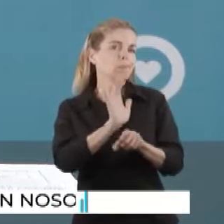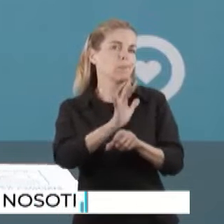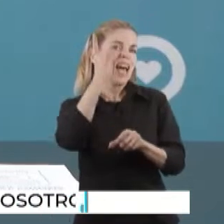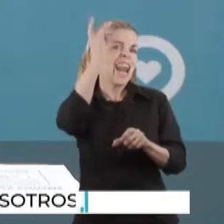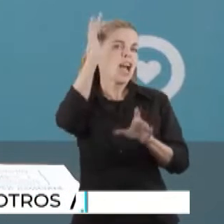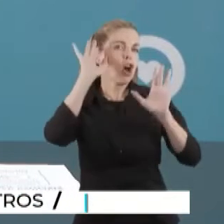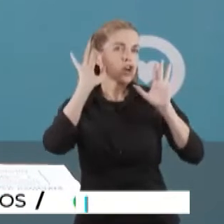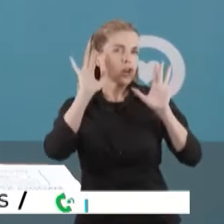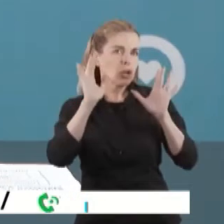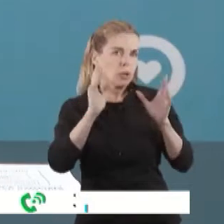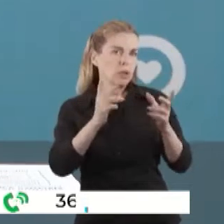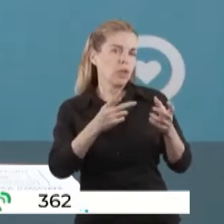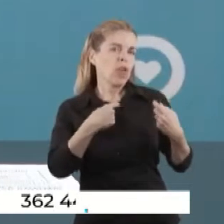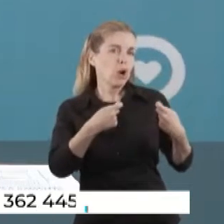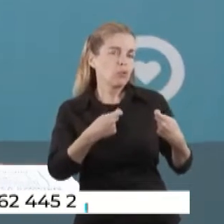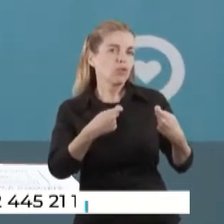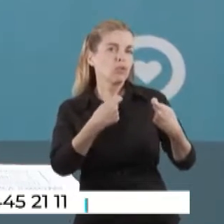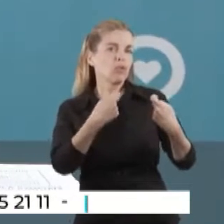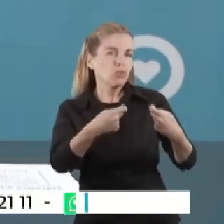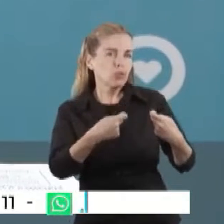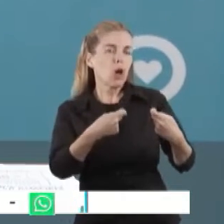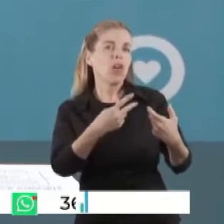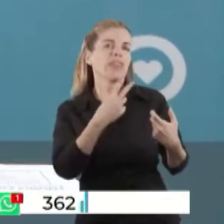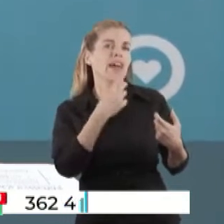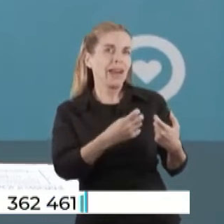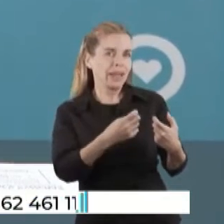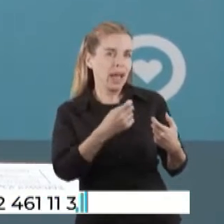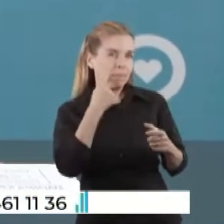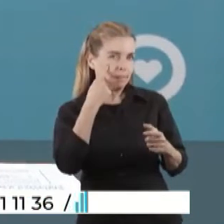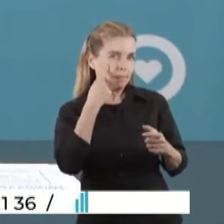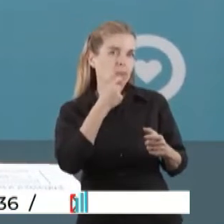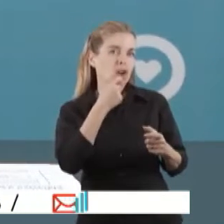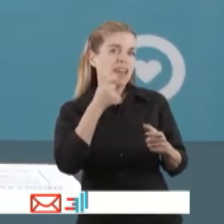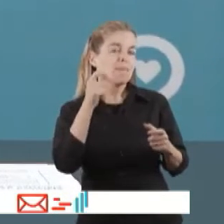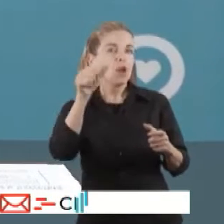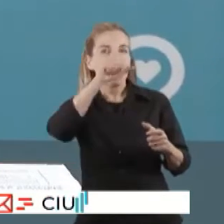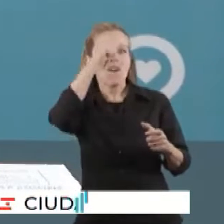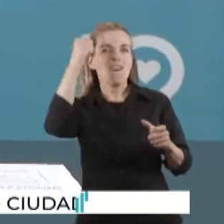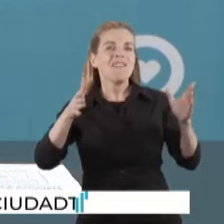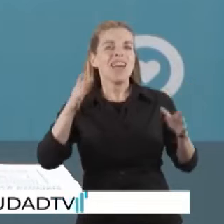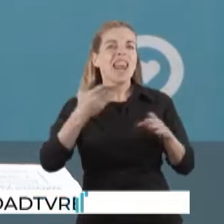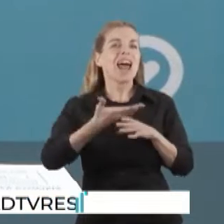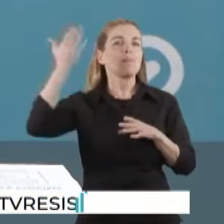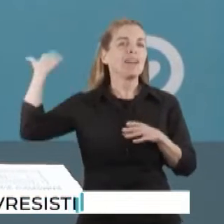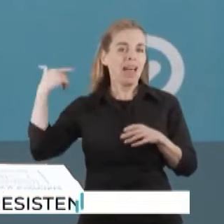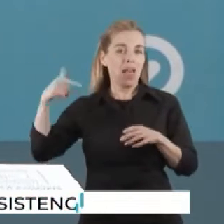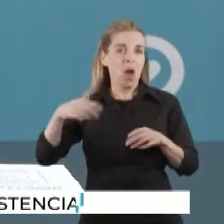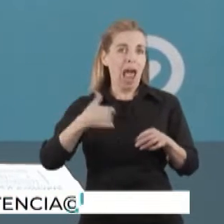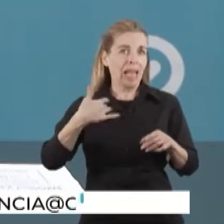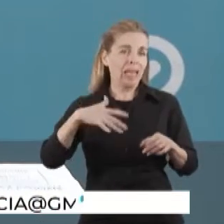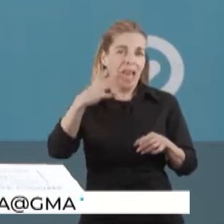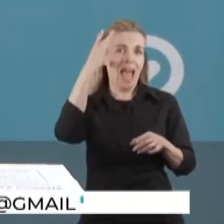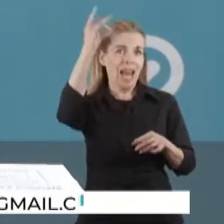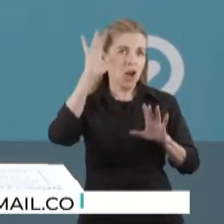demanda energética. Quiero contarles que en el verano pasado la Argentina batió el récord de demanda